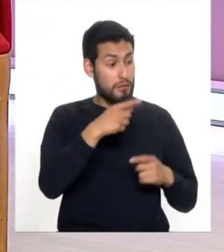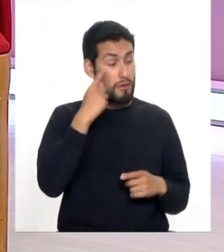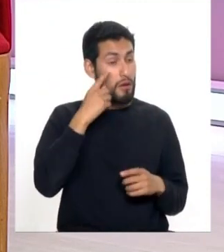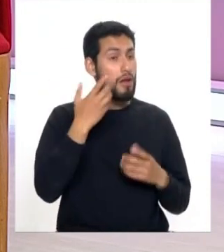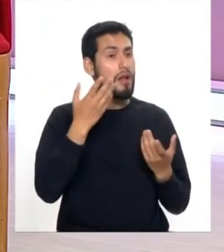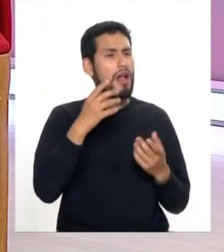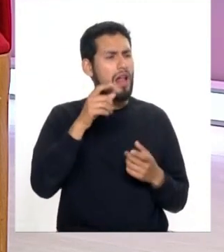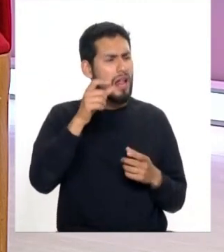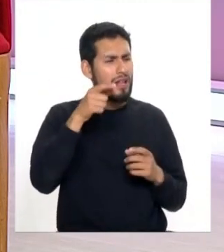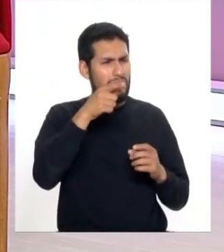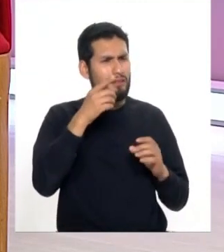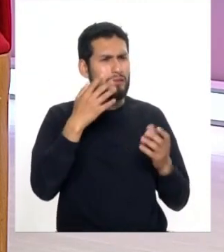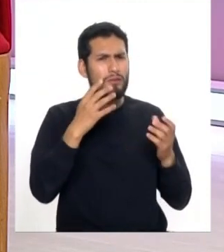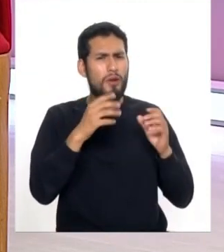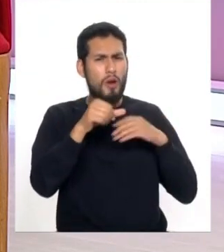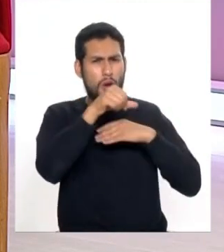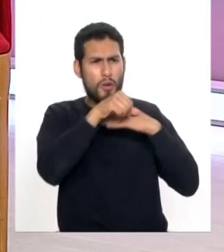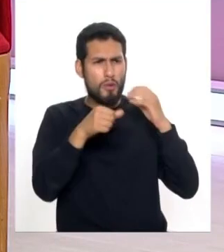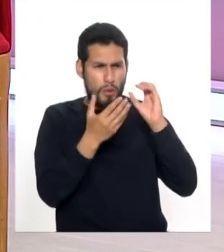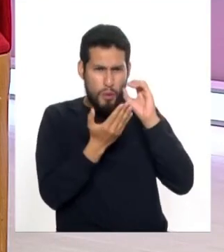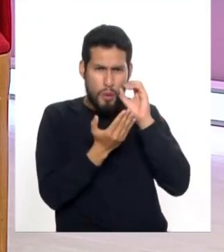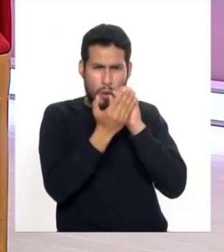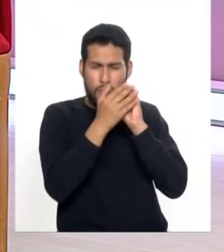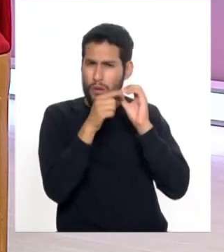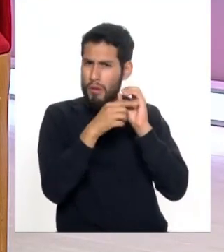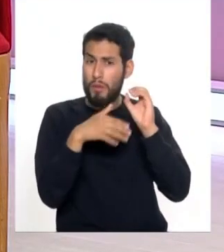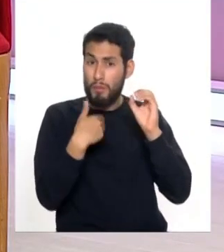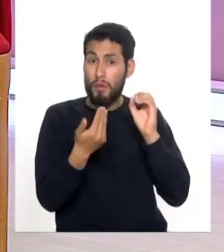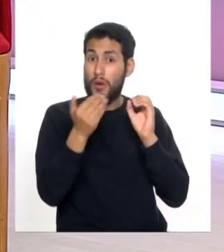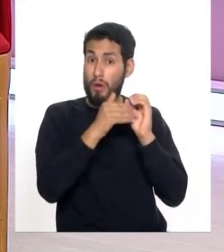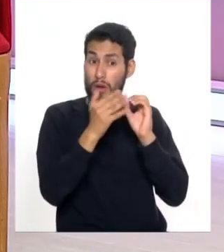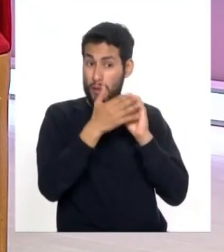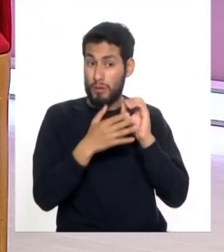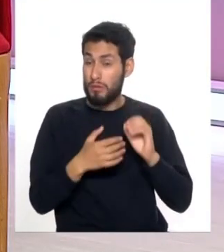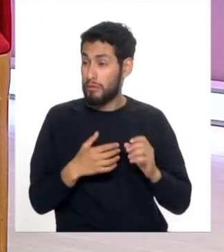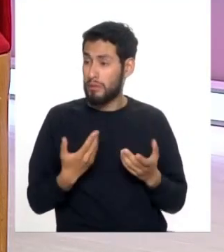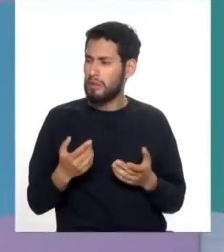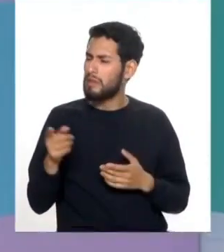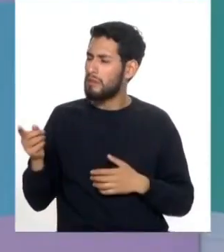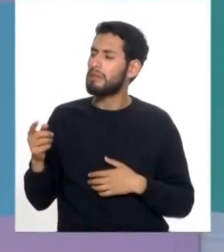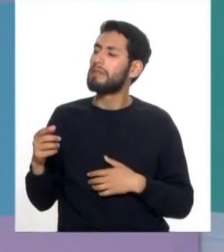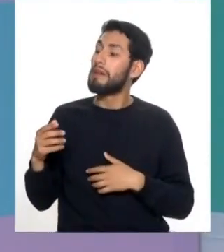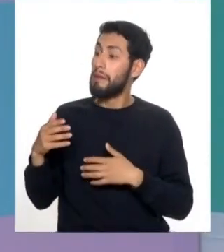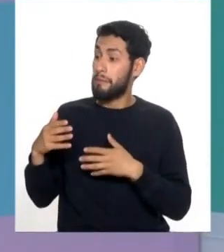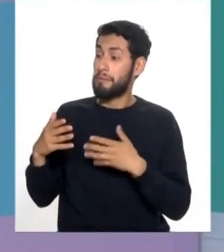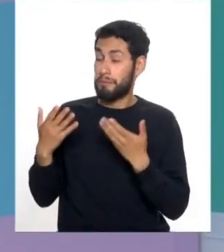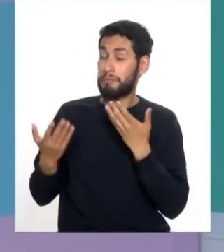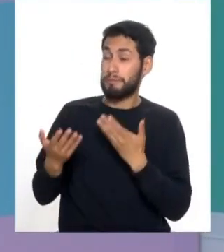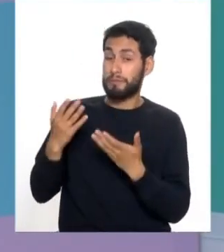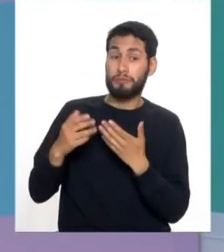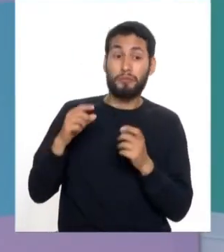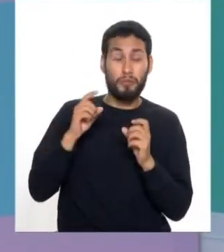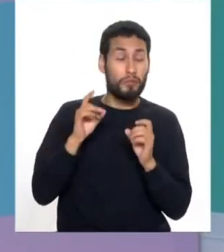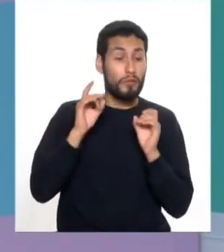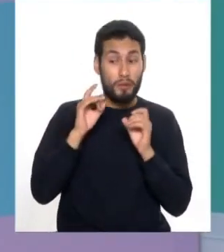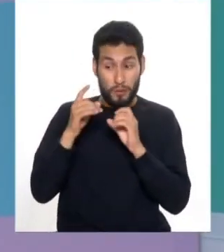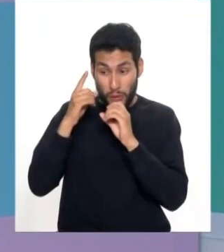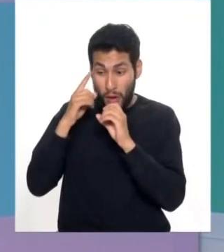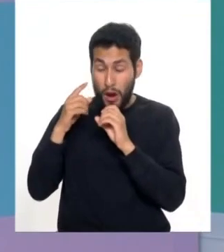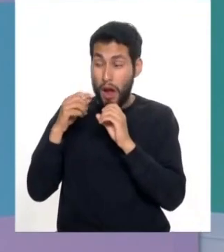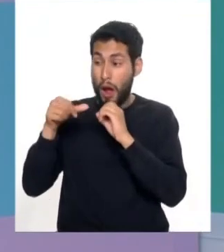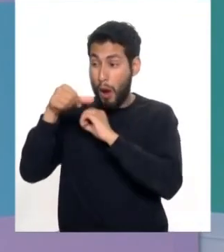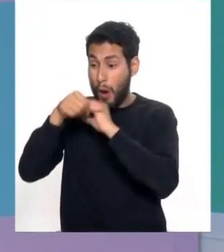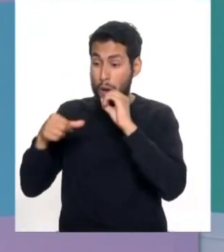a opacar ¿cuál es la solución? ¿ya no podemos volver a hacer la intervención? no se puede hacer una limpieza de lente el lente no se opaca